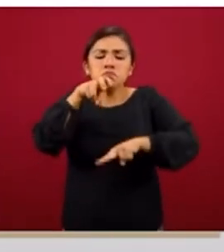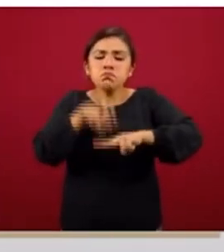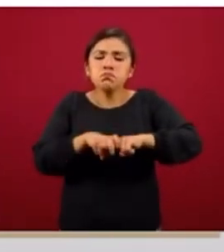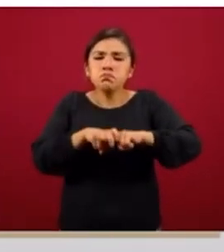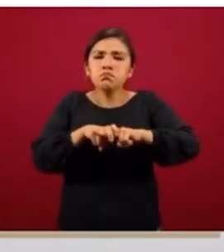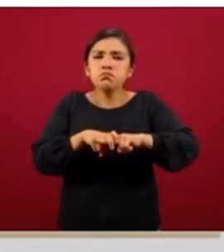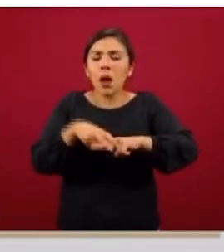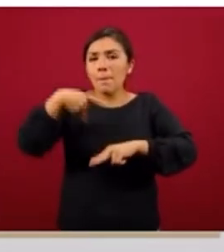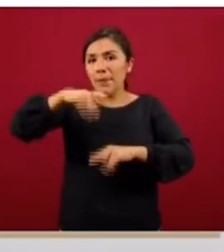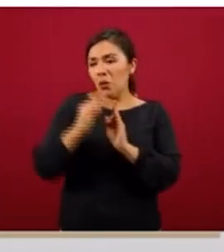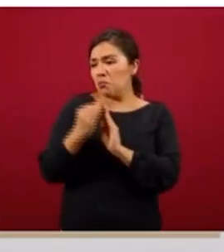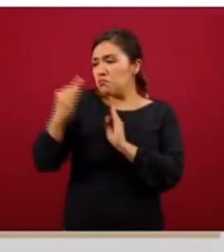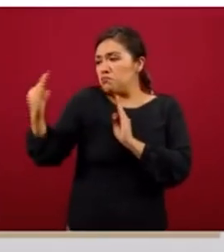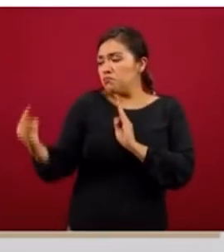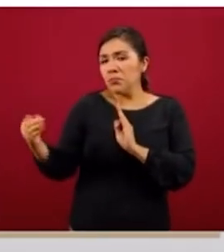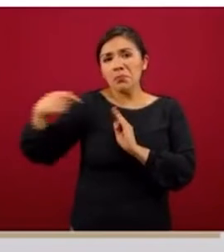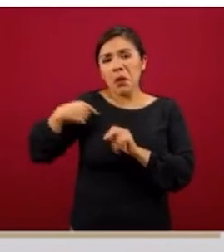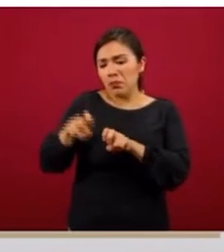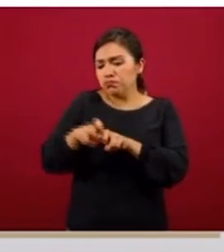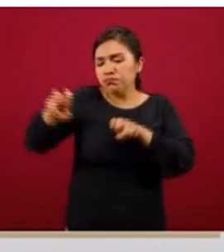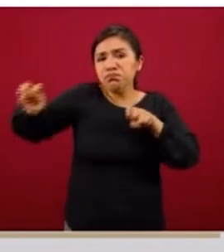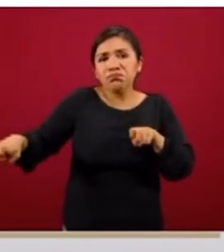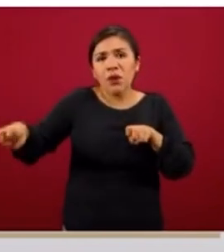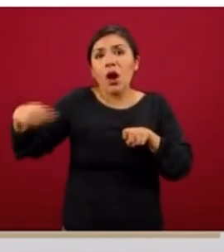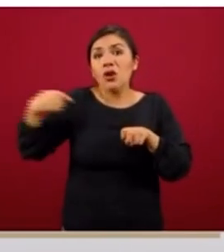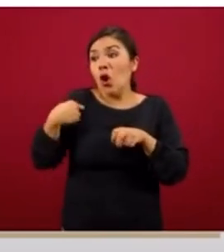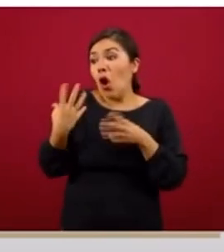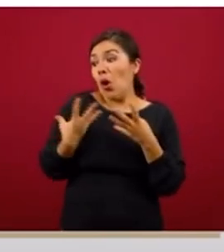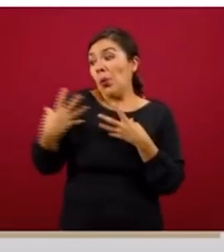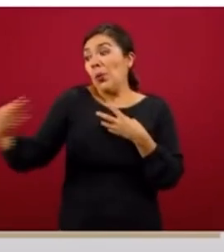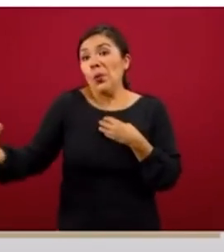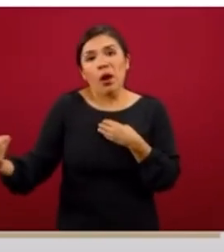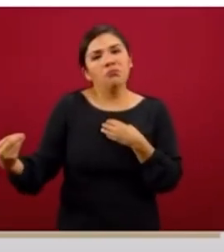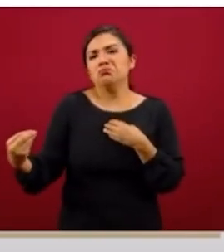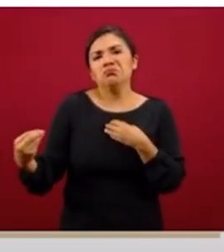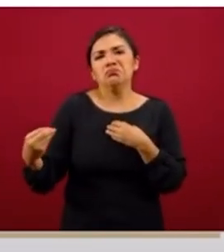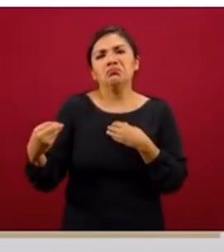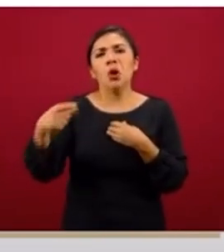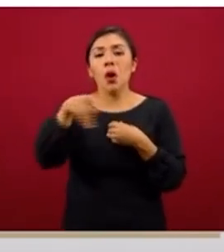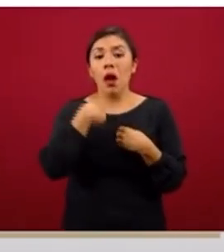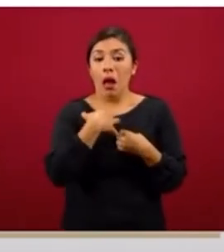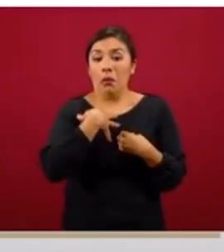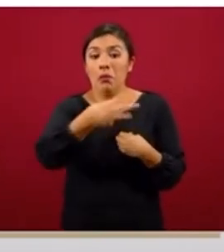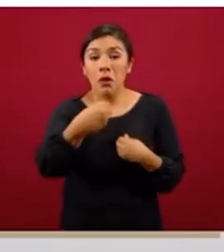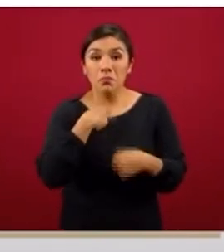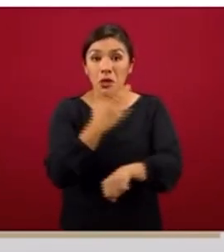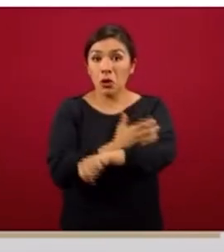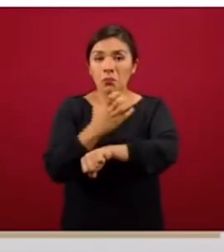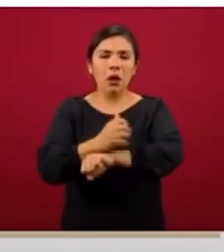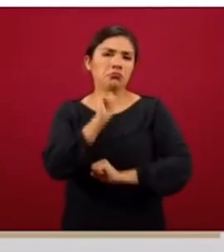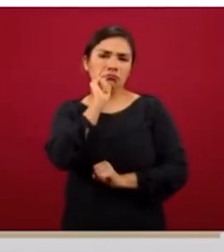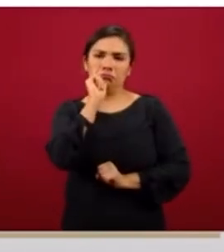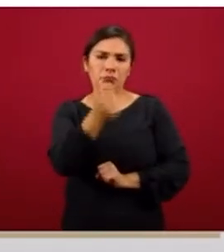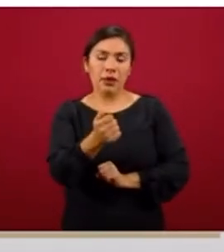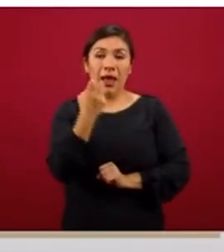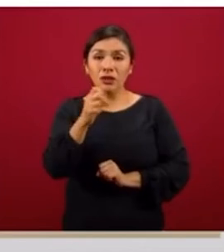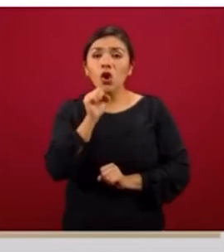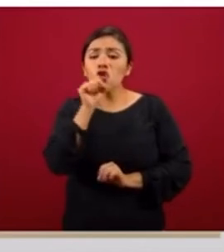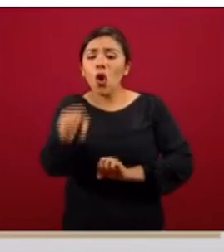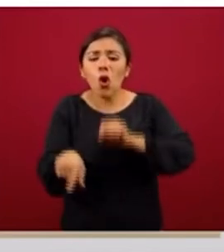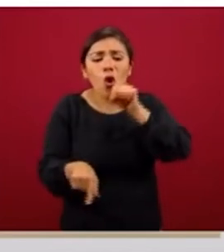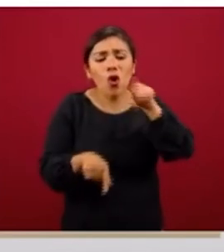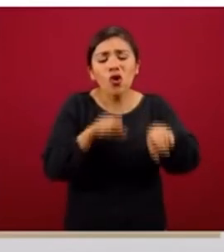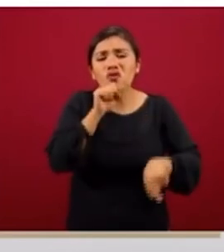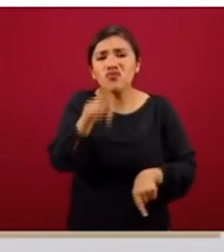pero como me mantengo a una sana distancia, estas gotas no entran en contacto con todos ustedes ni con mis compañeros.